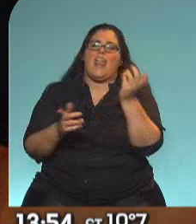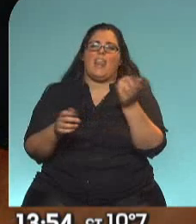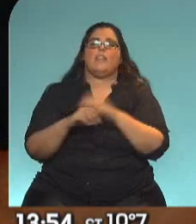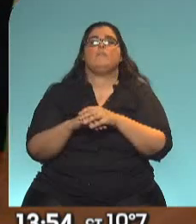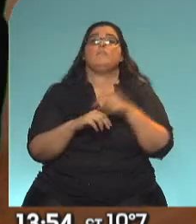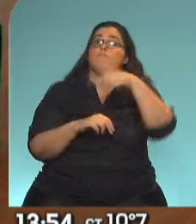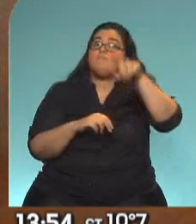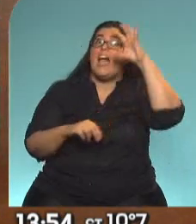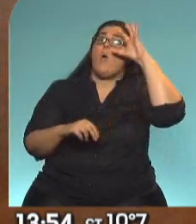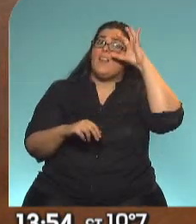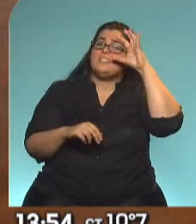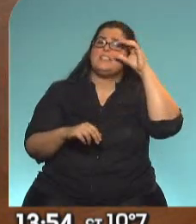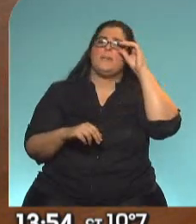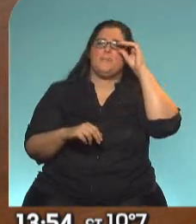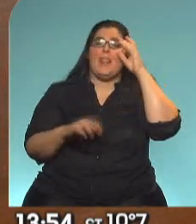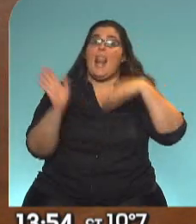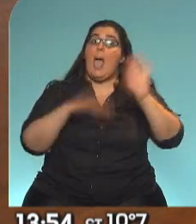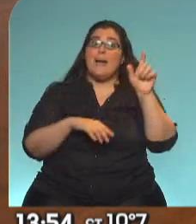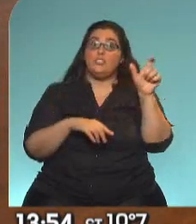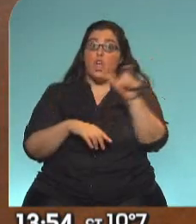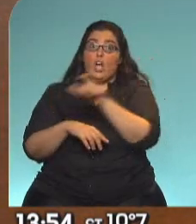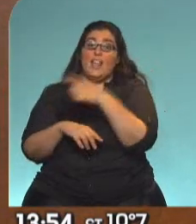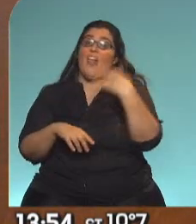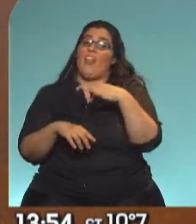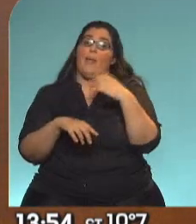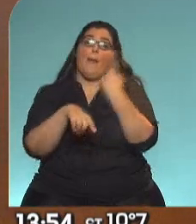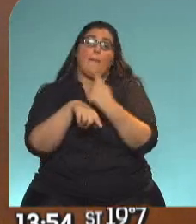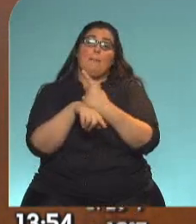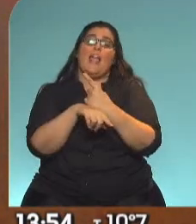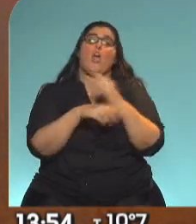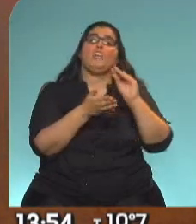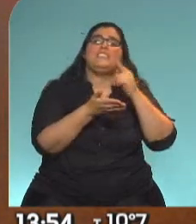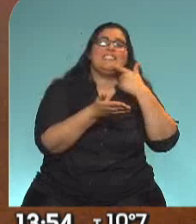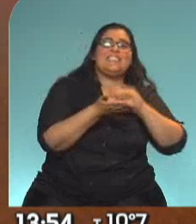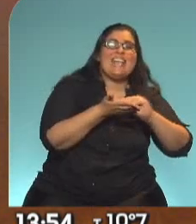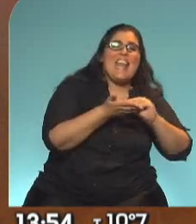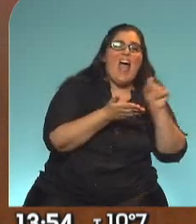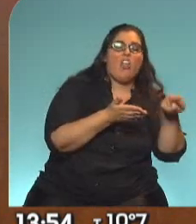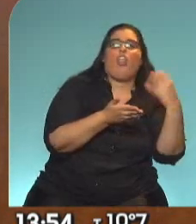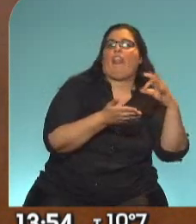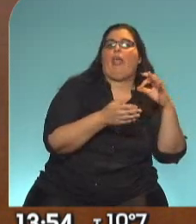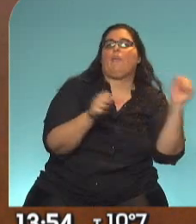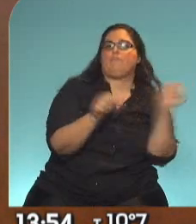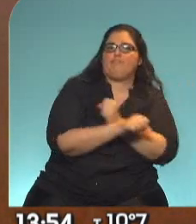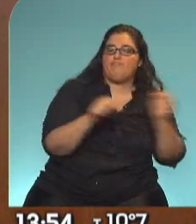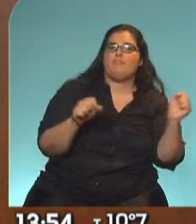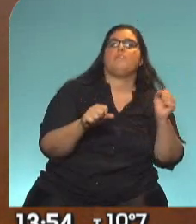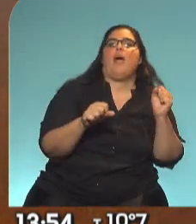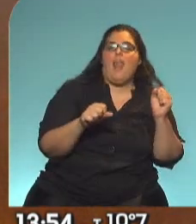que estos nombres deben, la mayoría de ellos, deben pasar por la instancia del Senado, de la Cámara Alta, para ser definitivamente